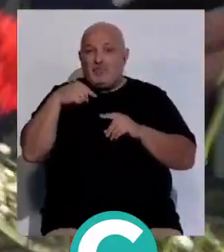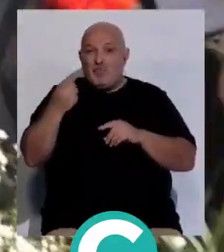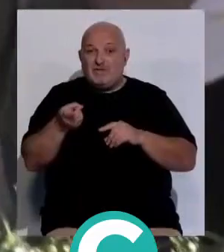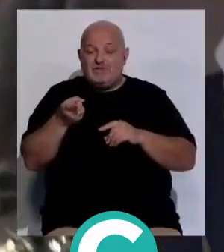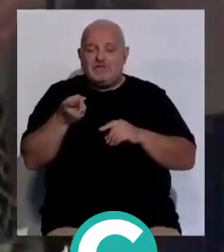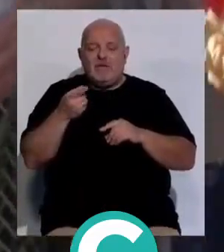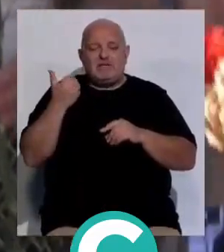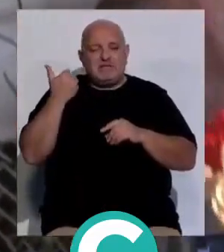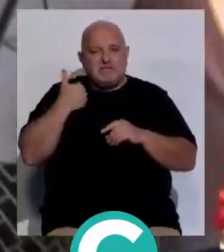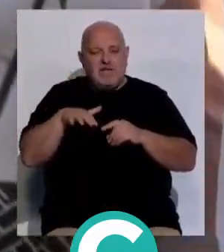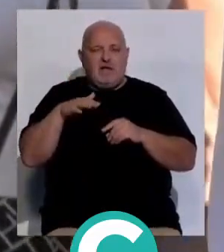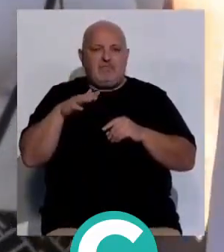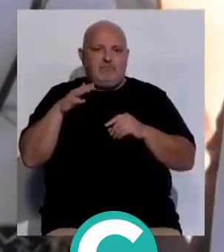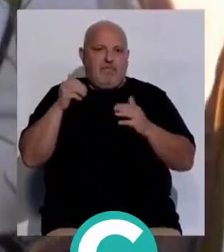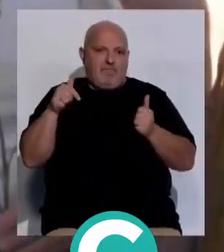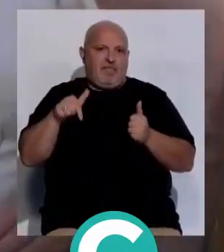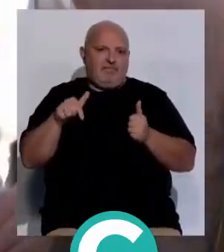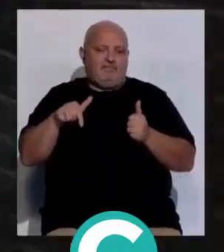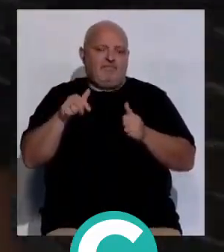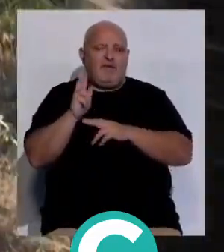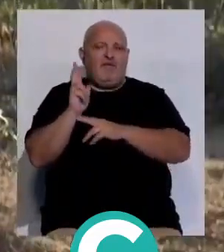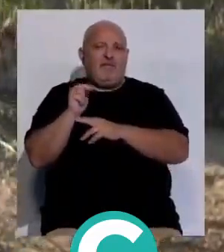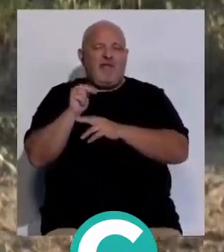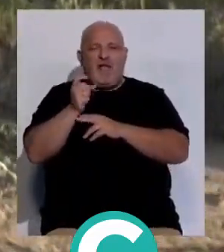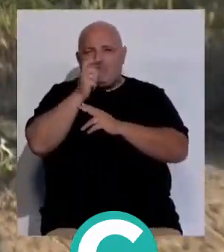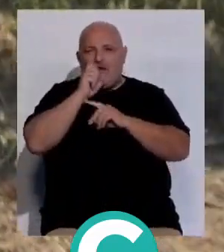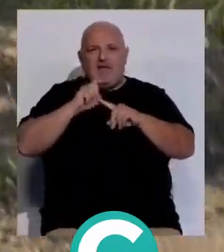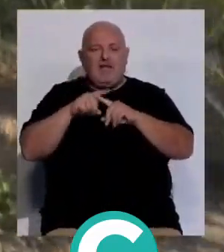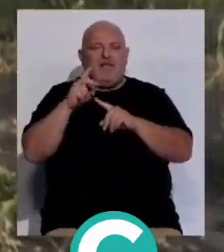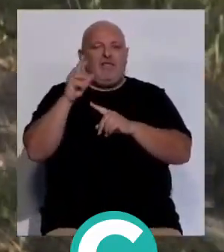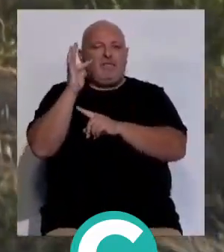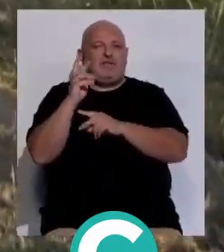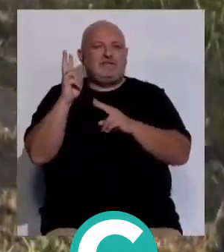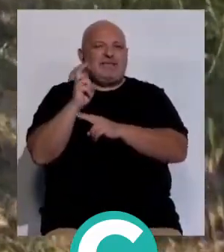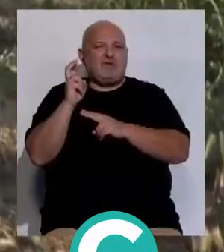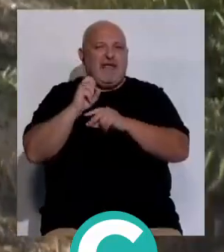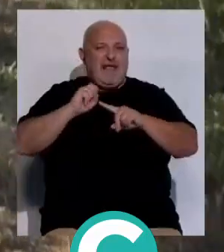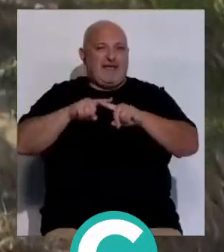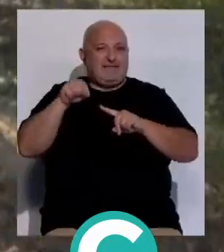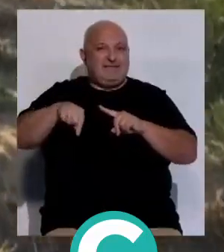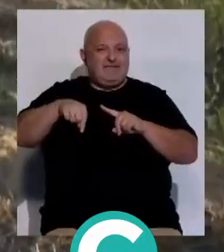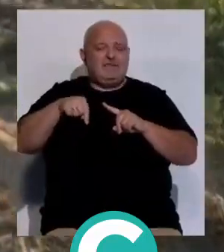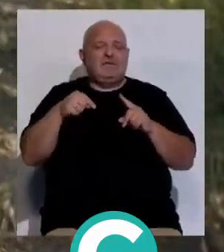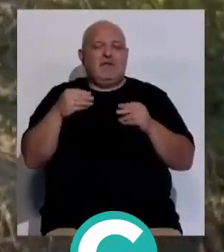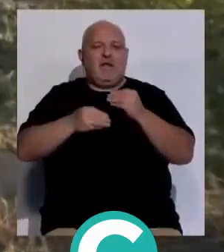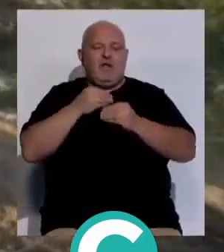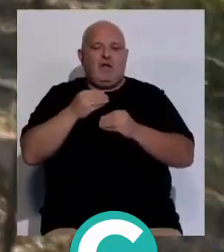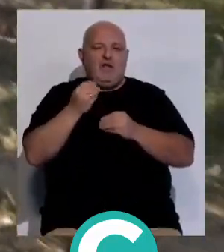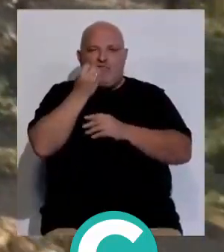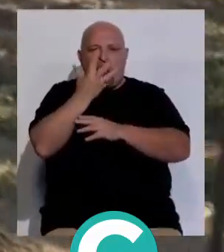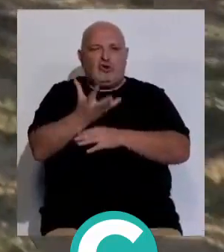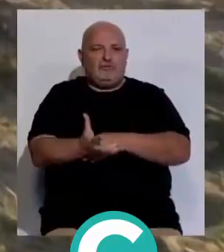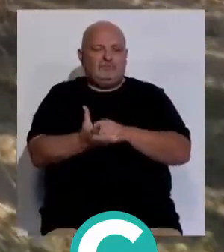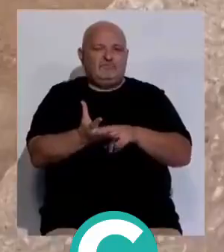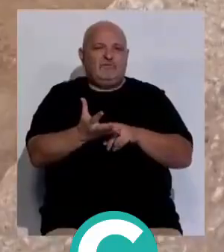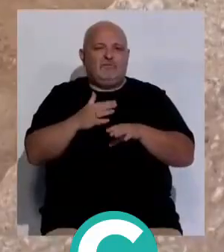al fin le han podido decir. Y el viernes en el antiguo cementerio de San José tuvieron la oportunidad de hacerlo depositando una flor